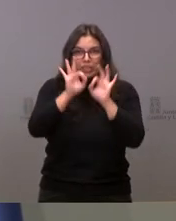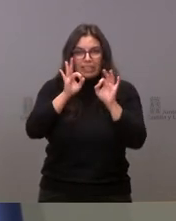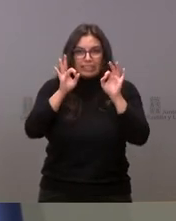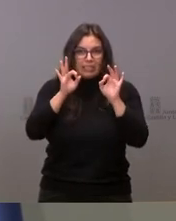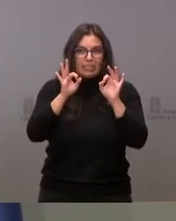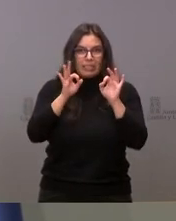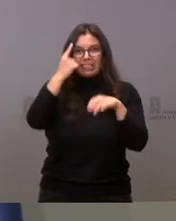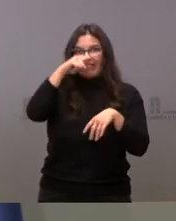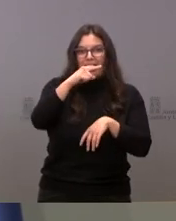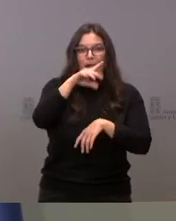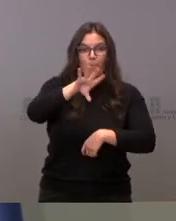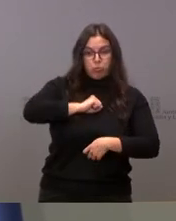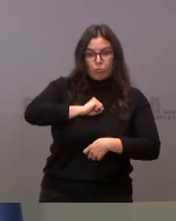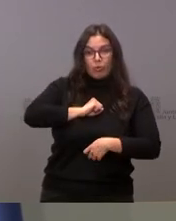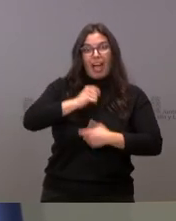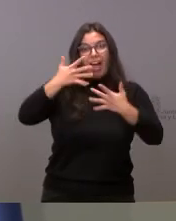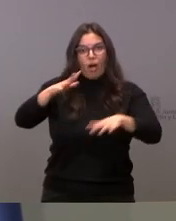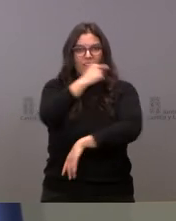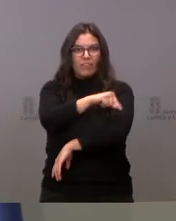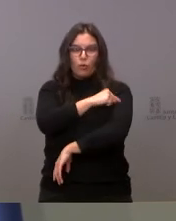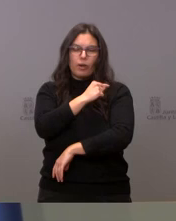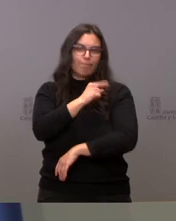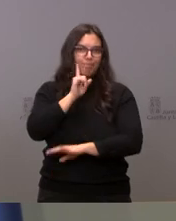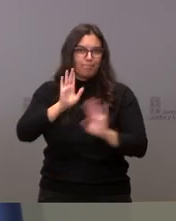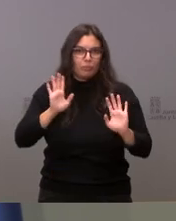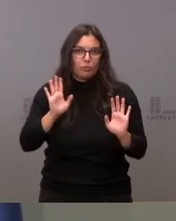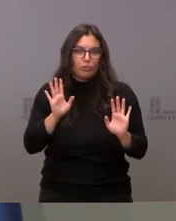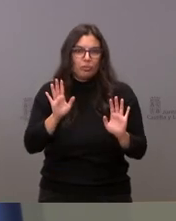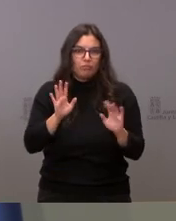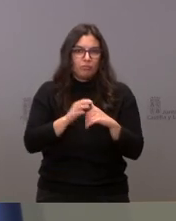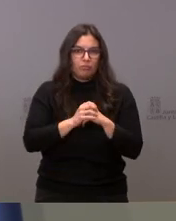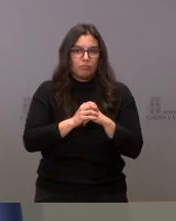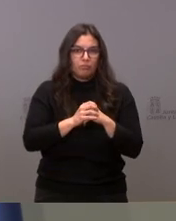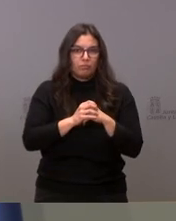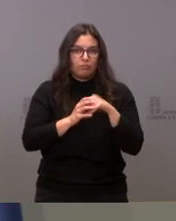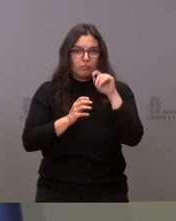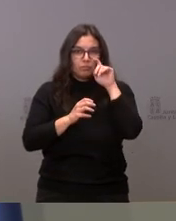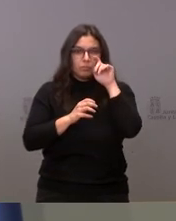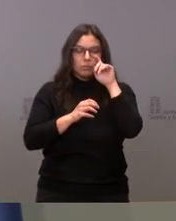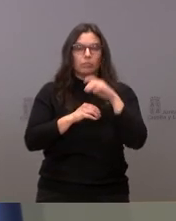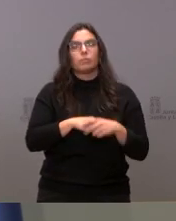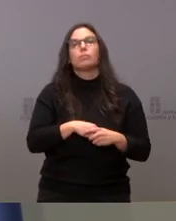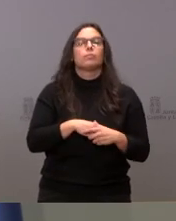concretos de enfermos vacunados y no vacunados.